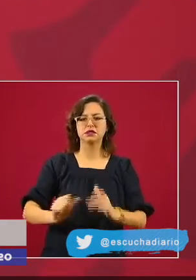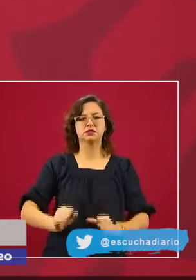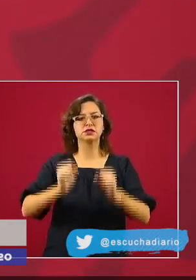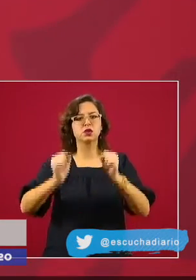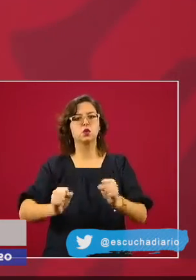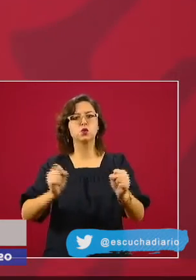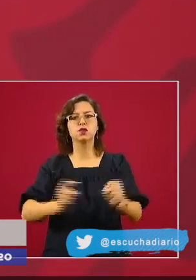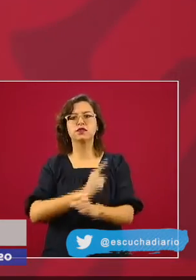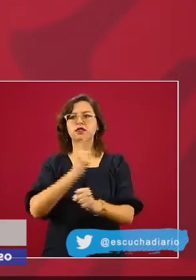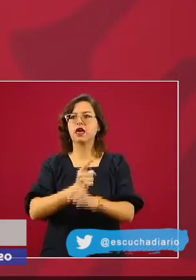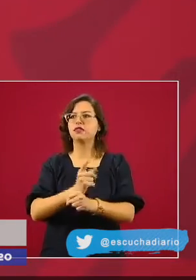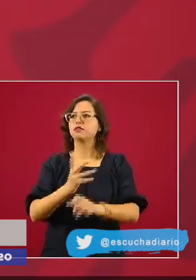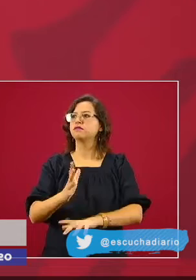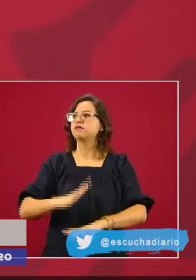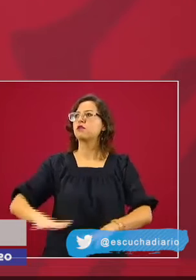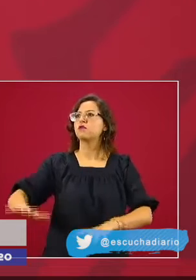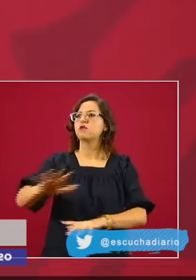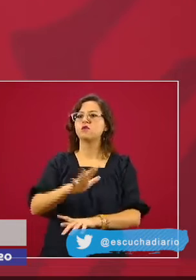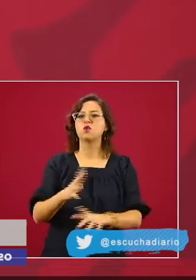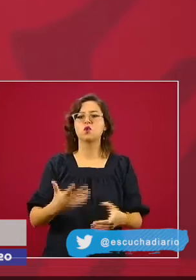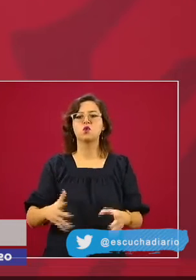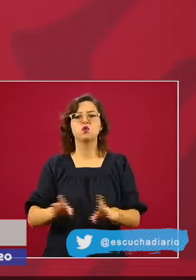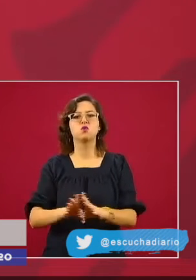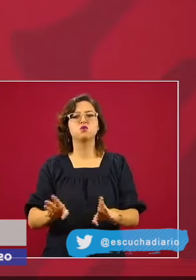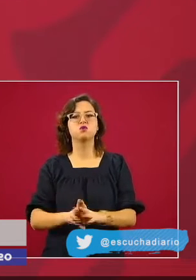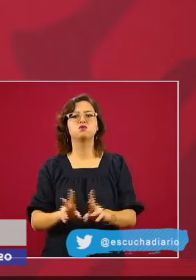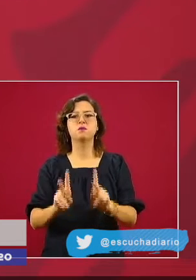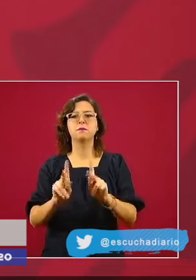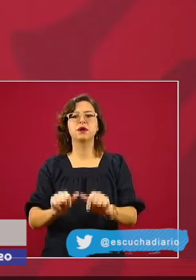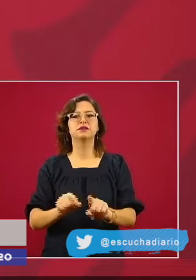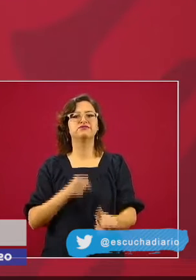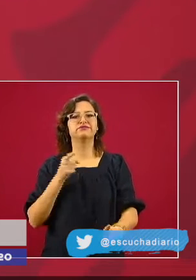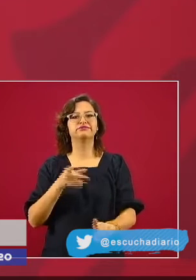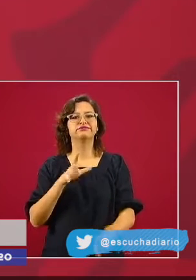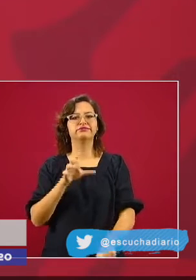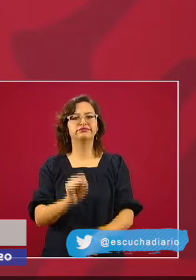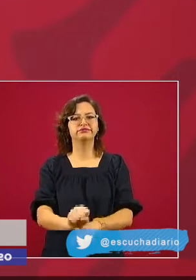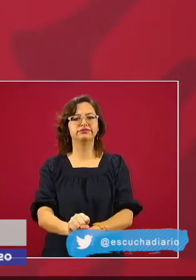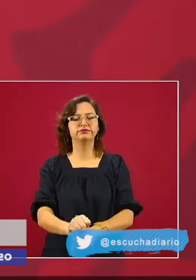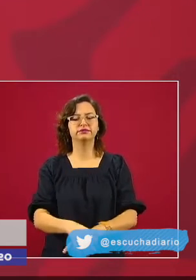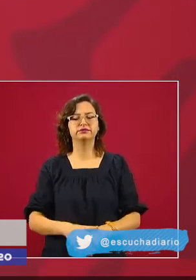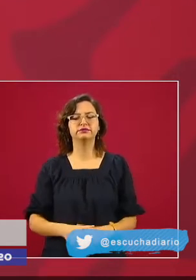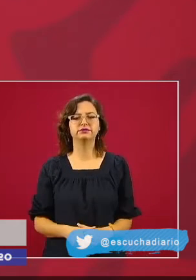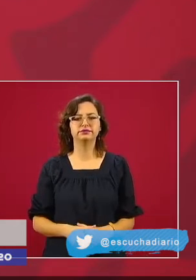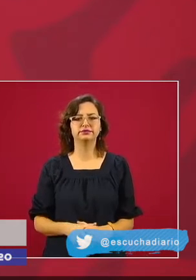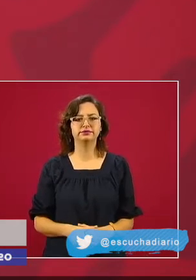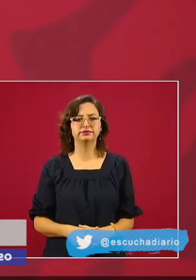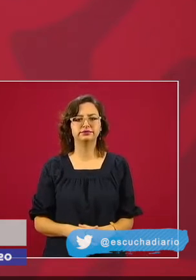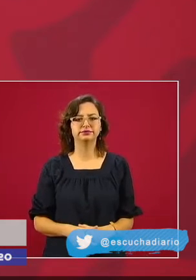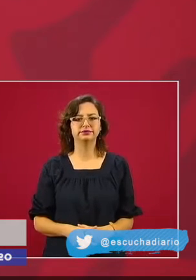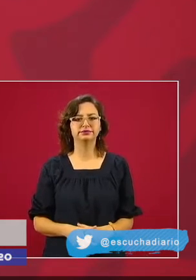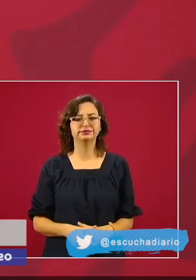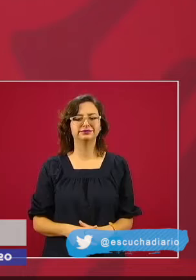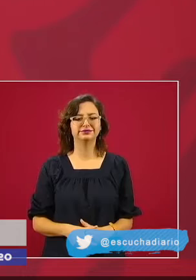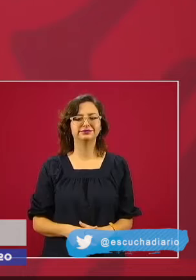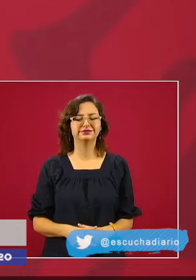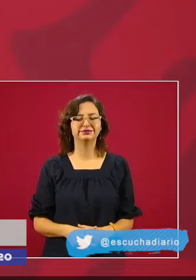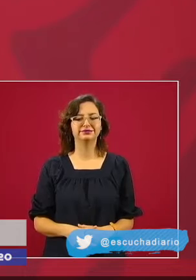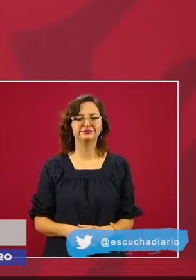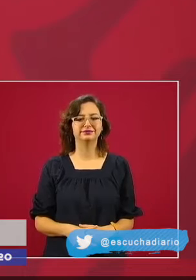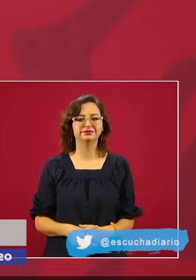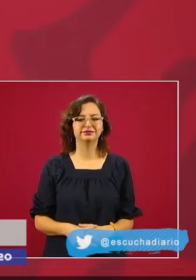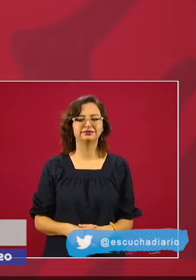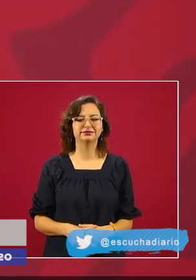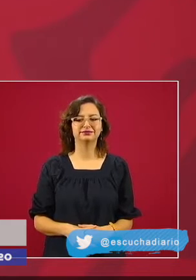pide que la vacuna contra el COVID-19 sea un bien de interés público, por lo que convoca a los líderes del mundo para que juntos